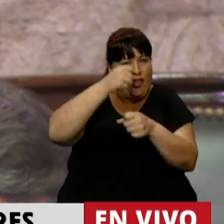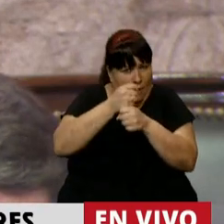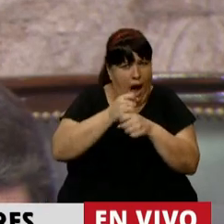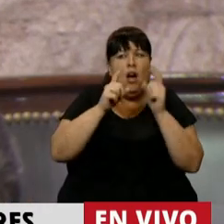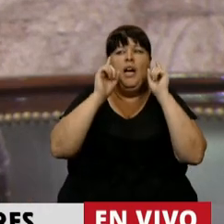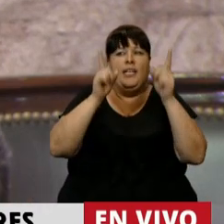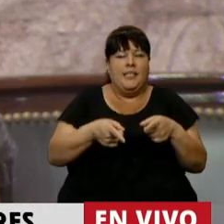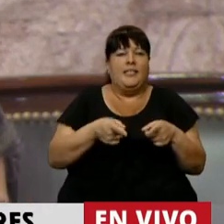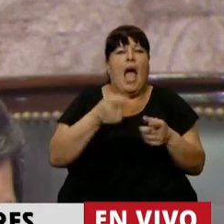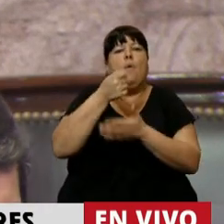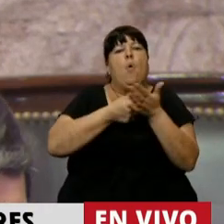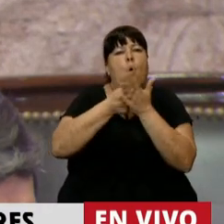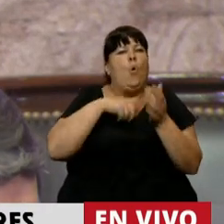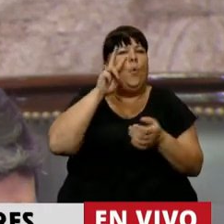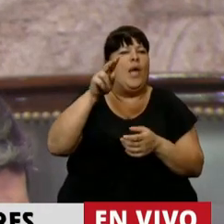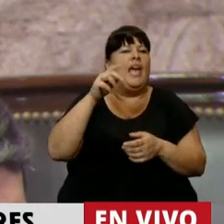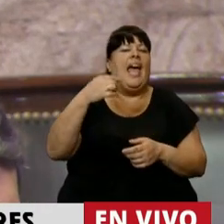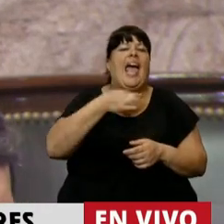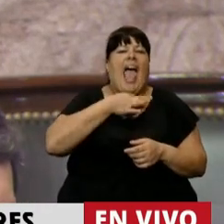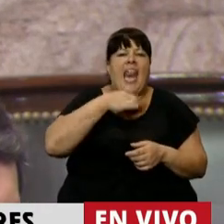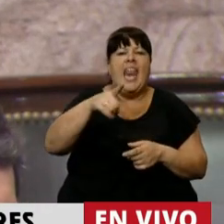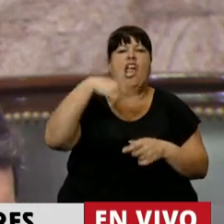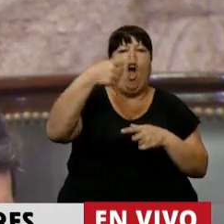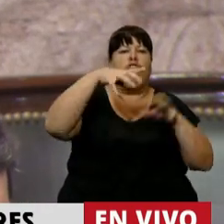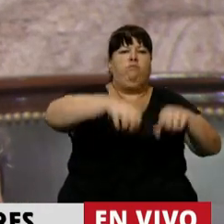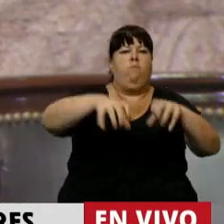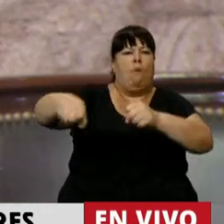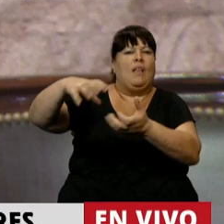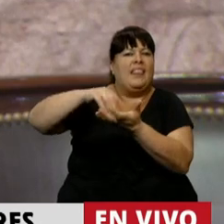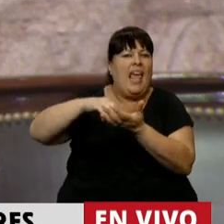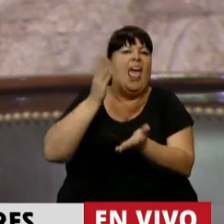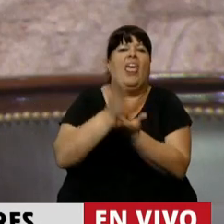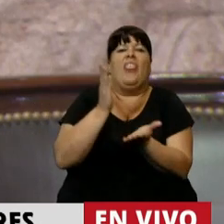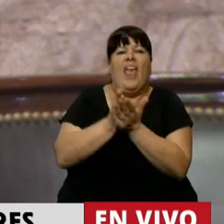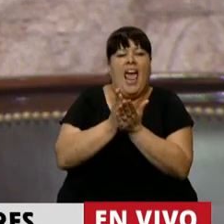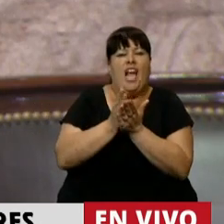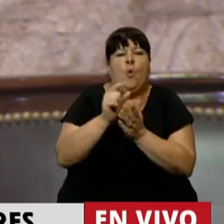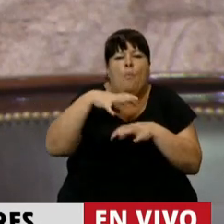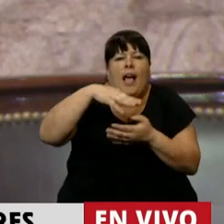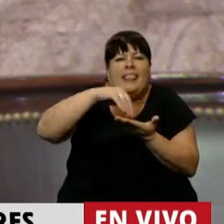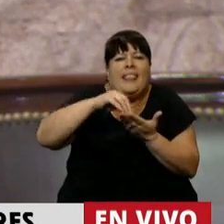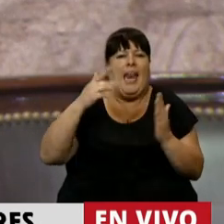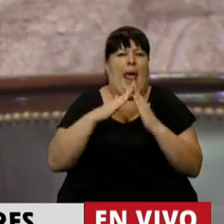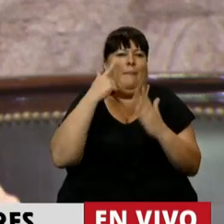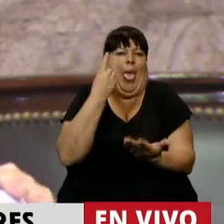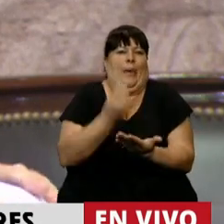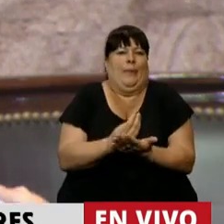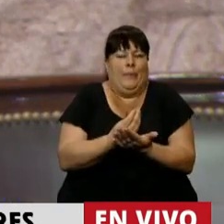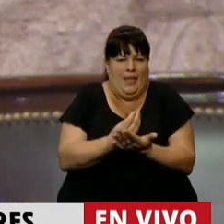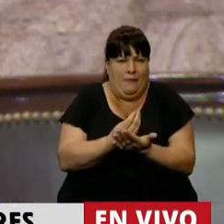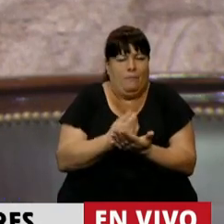trabajo, sino que también lo hicieron, como lo vimos en Guernica y en otras tomas, por el derecho a un pedazo de tierra para vivir.